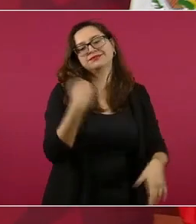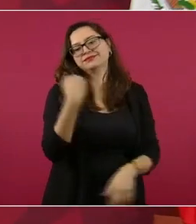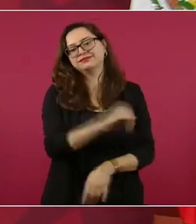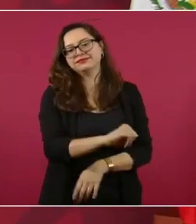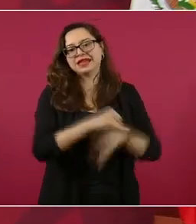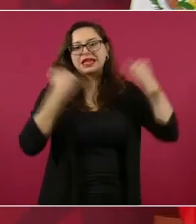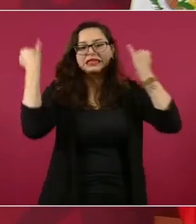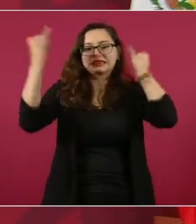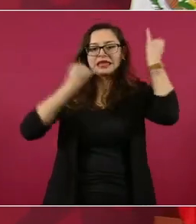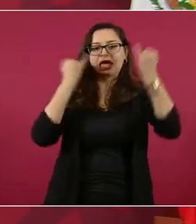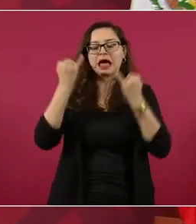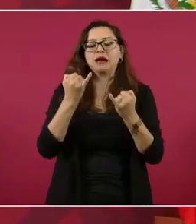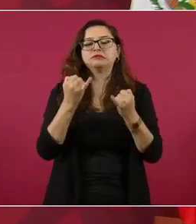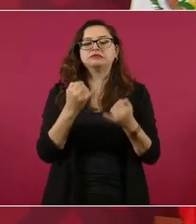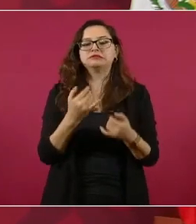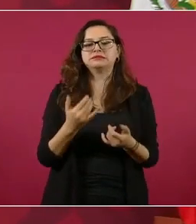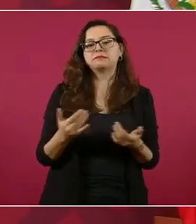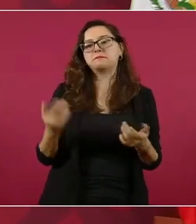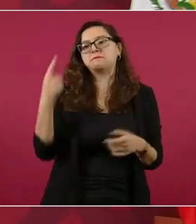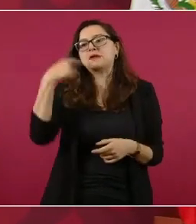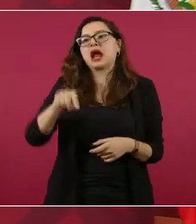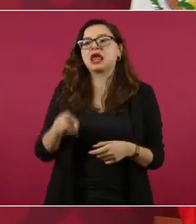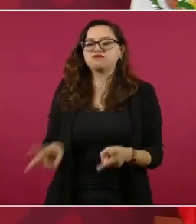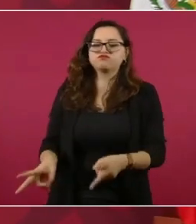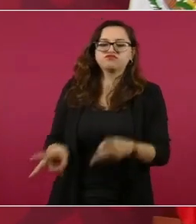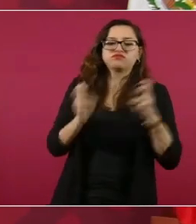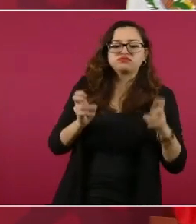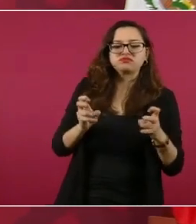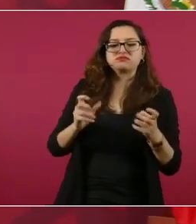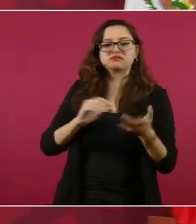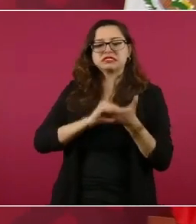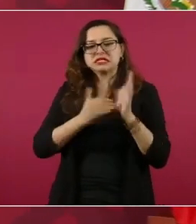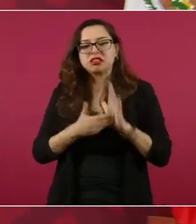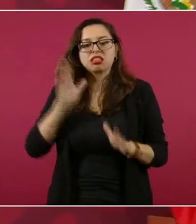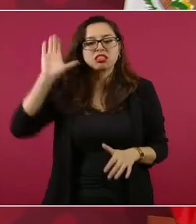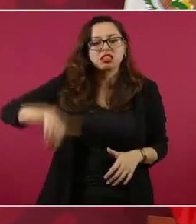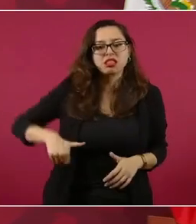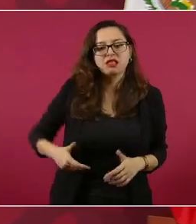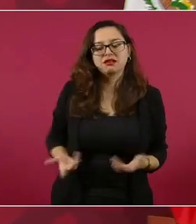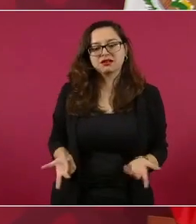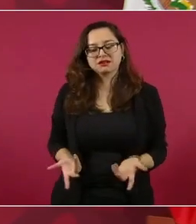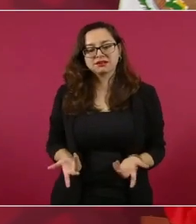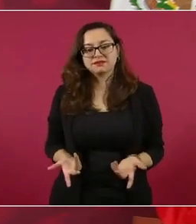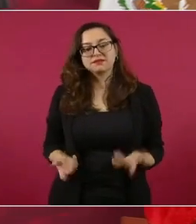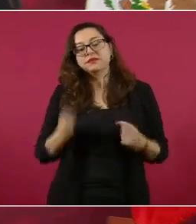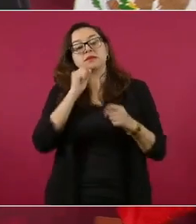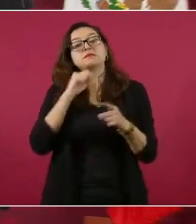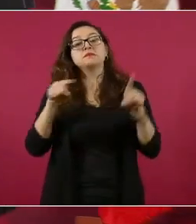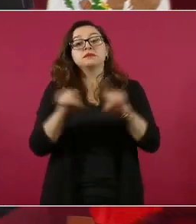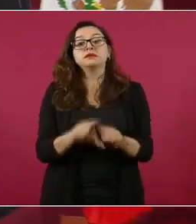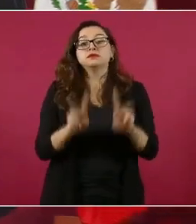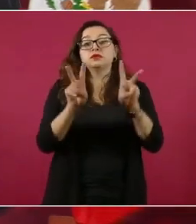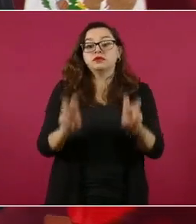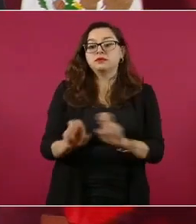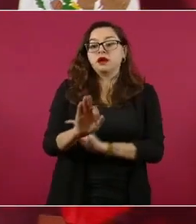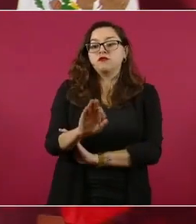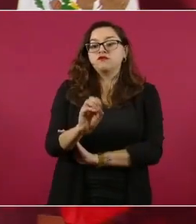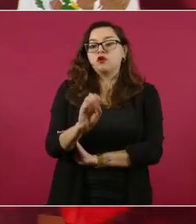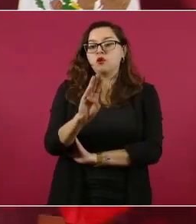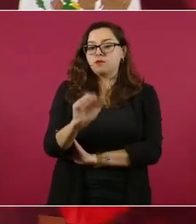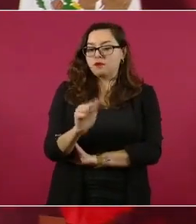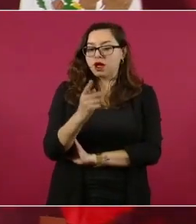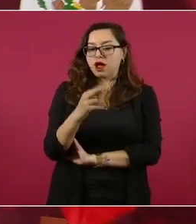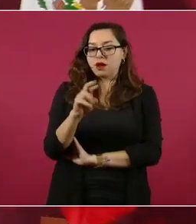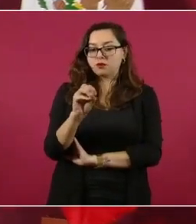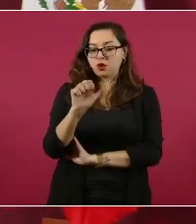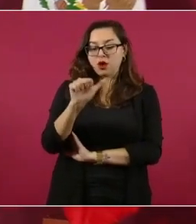socializar las pérdidas y